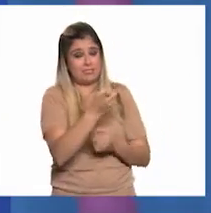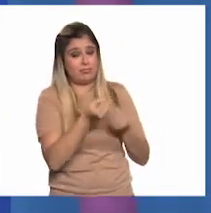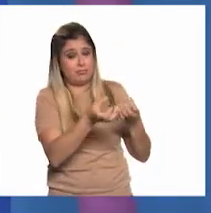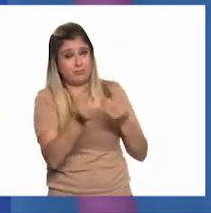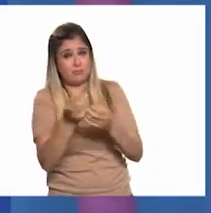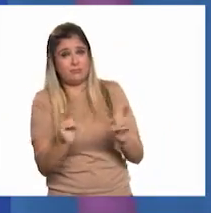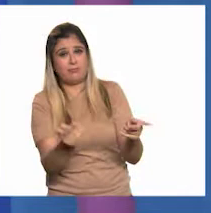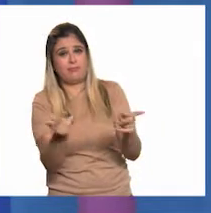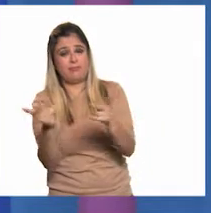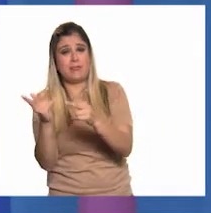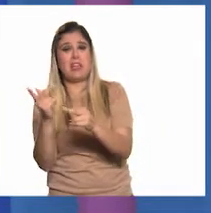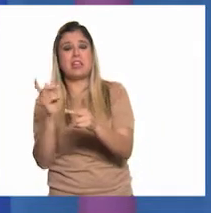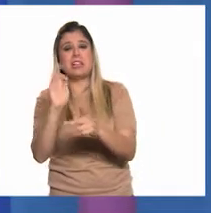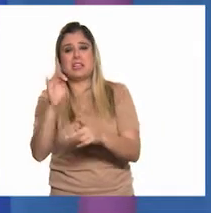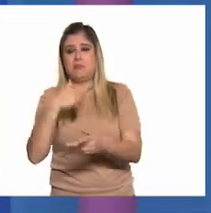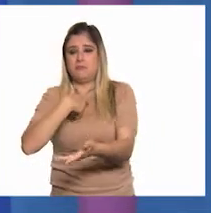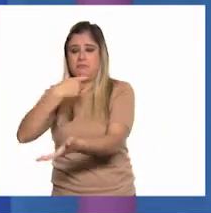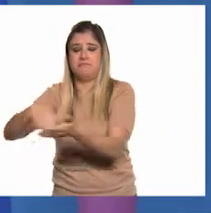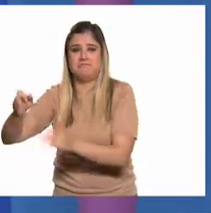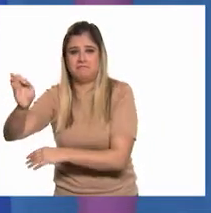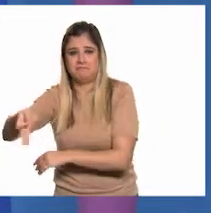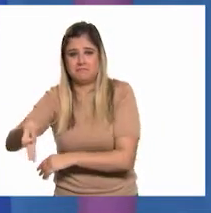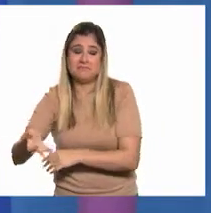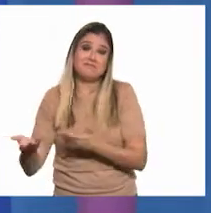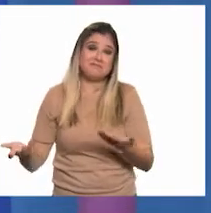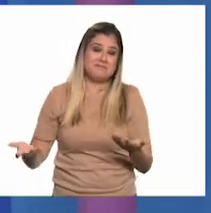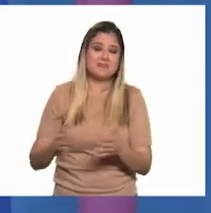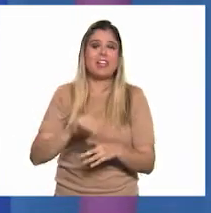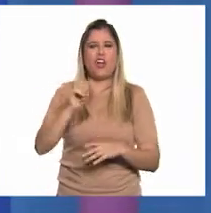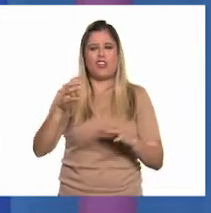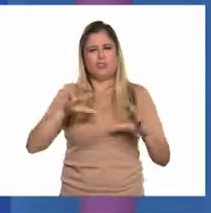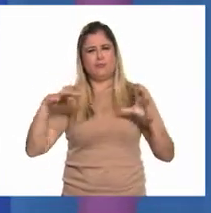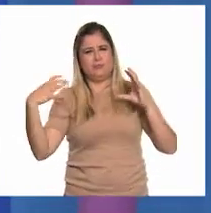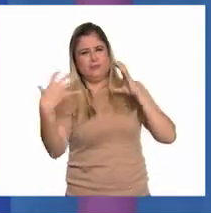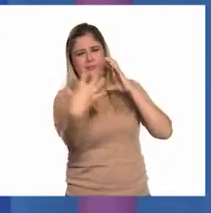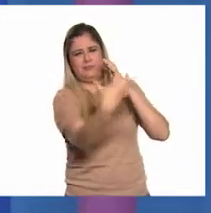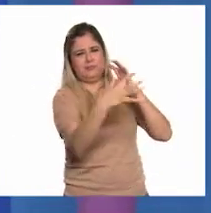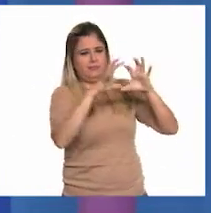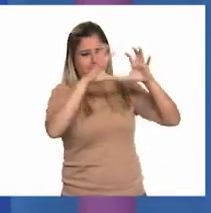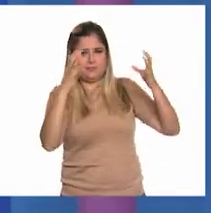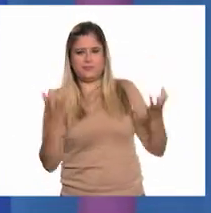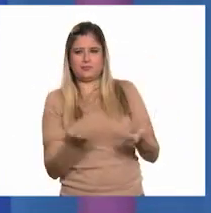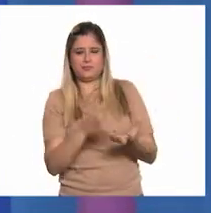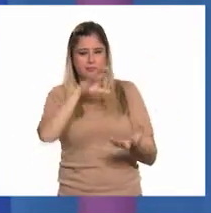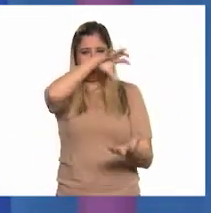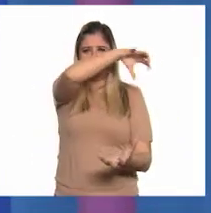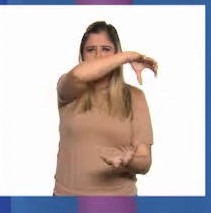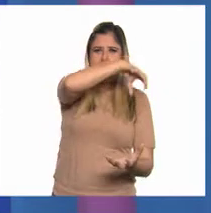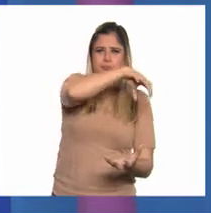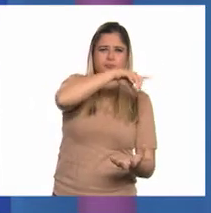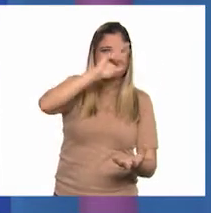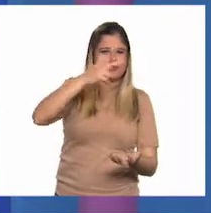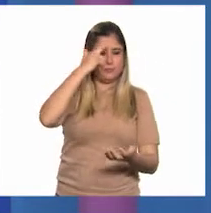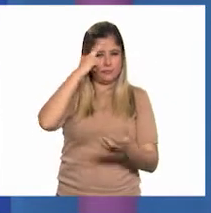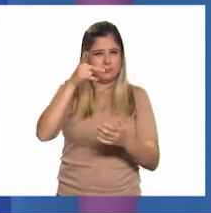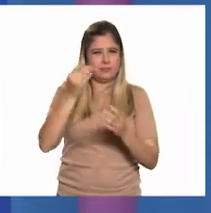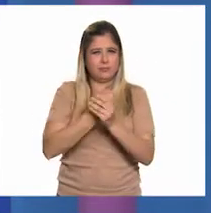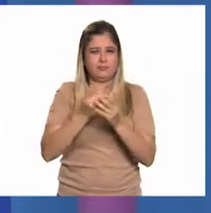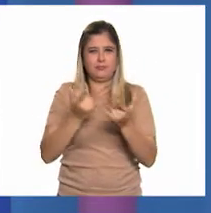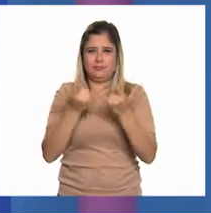Ahora, desplacémonos hacia otro continente y recordemos un poco nuestras clases de historia.